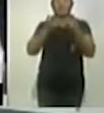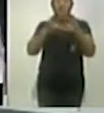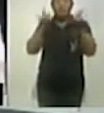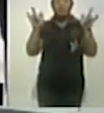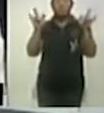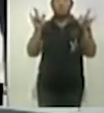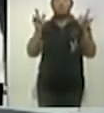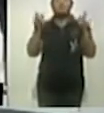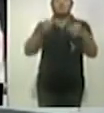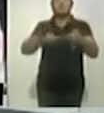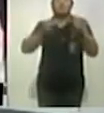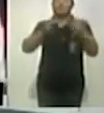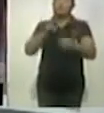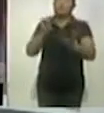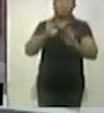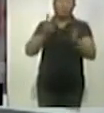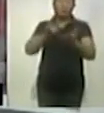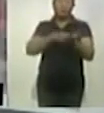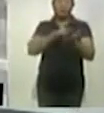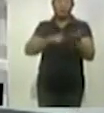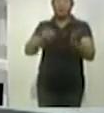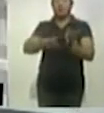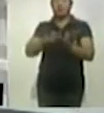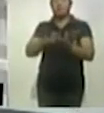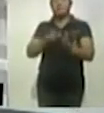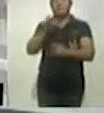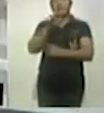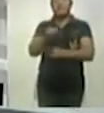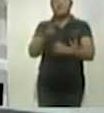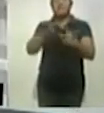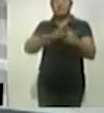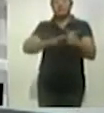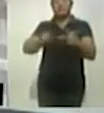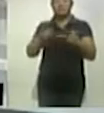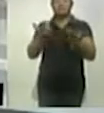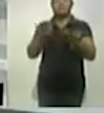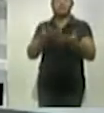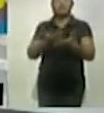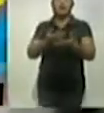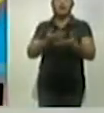negocios. Con este mucho más, arrancamos la emisión vespertina de Ahora Noticias.